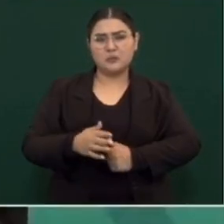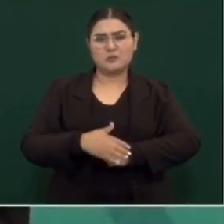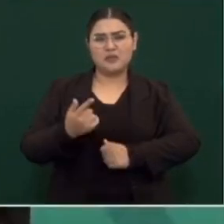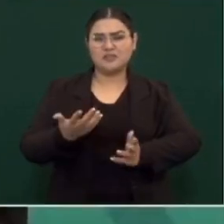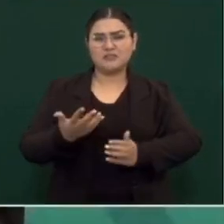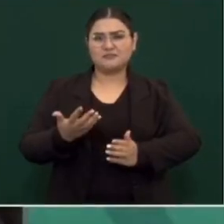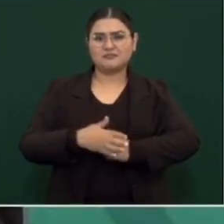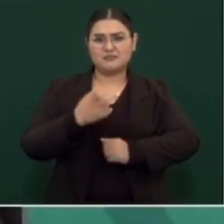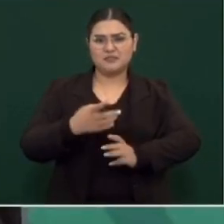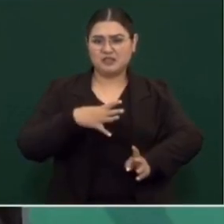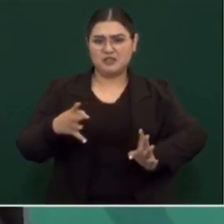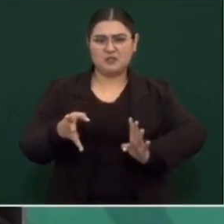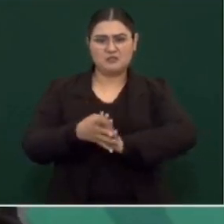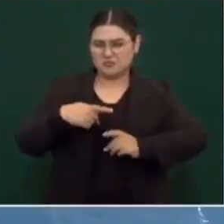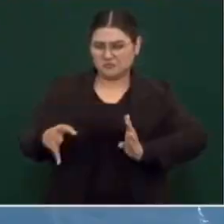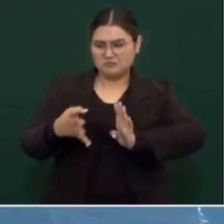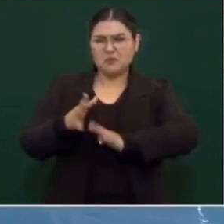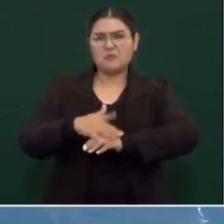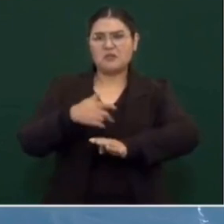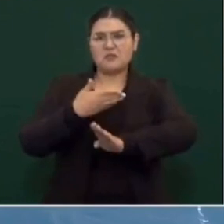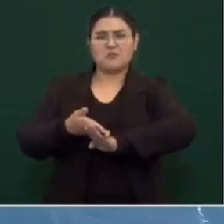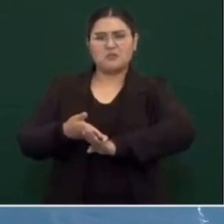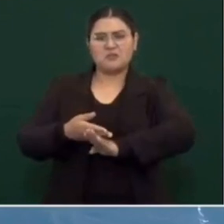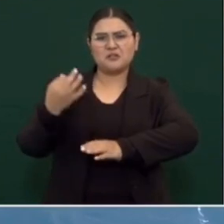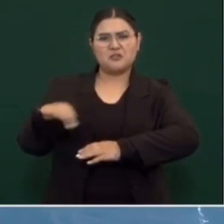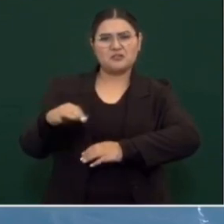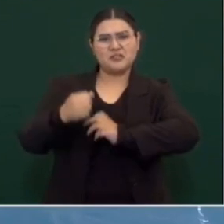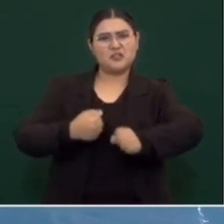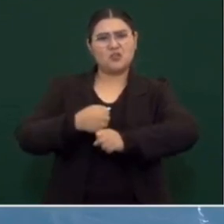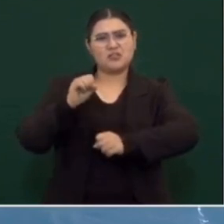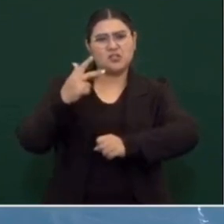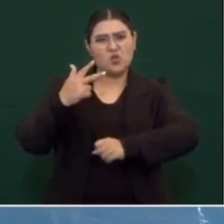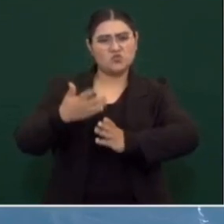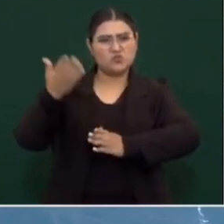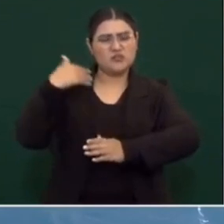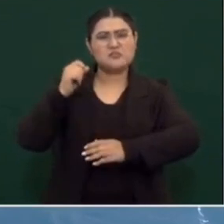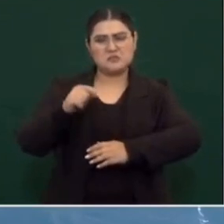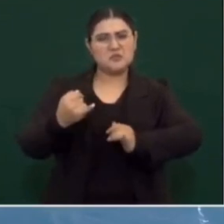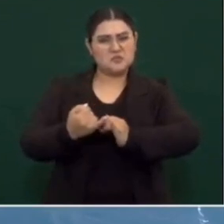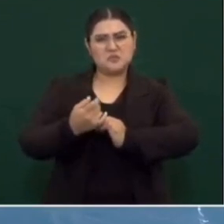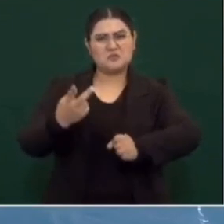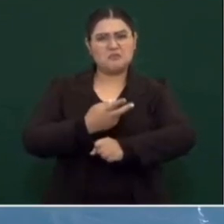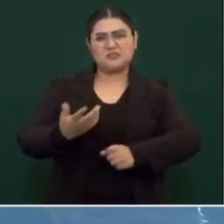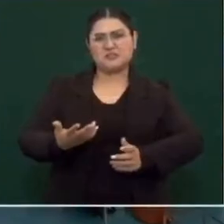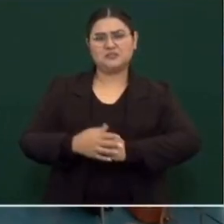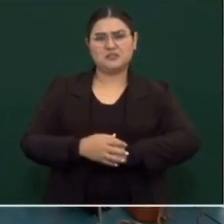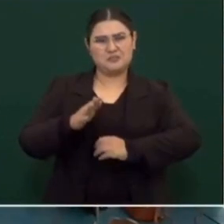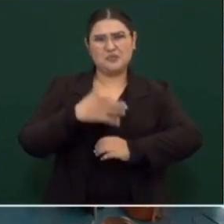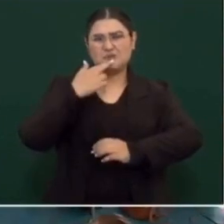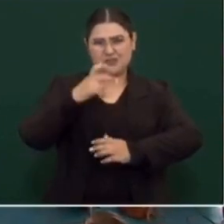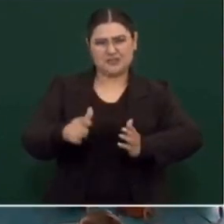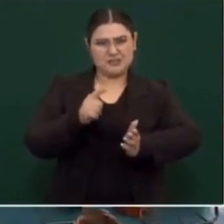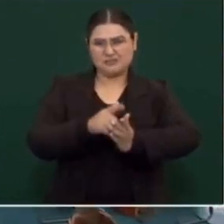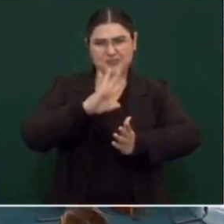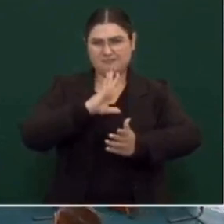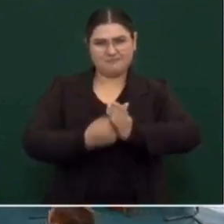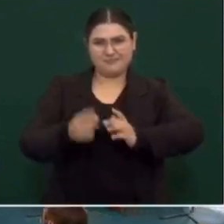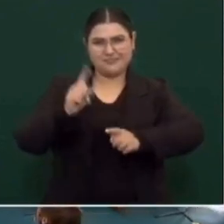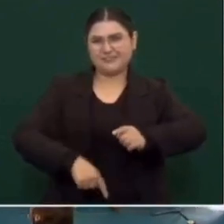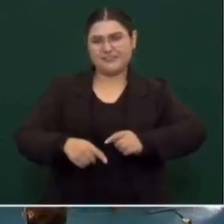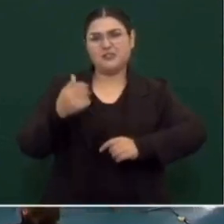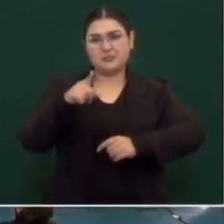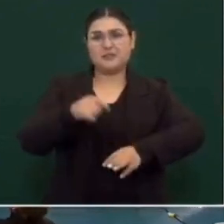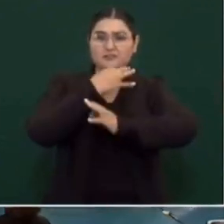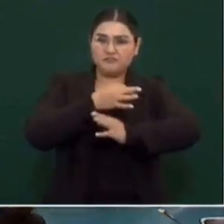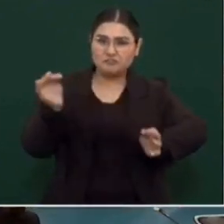por eso metieron a la cárcel a Madero y lo del 68 tuvo también que ver con eso, o la vamos a derogar. Además, también